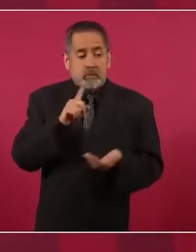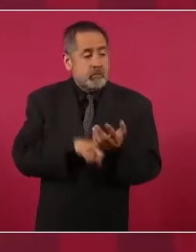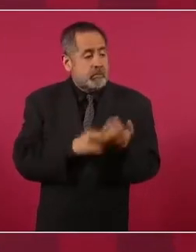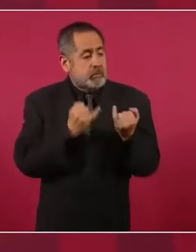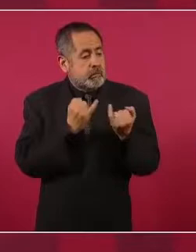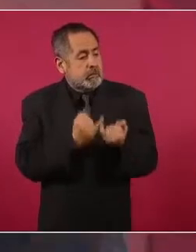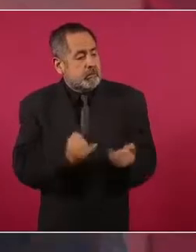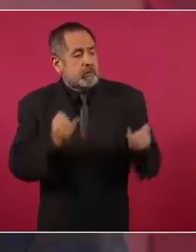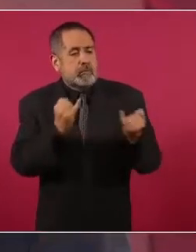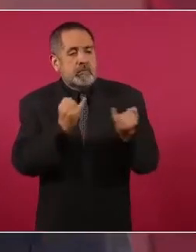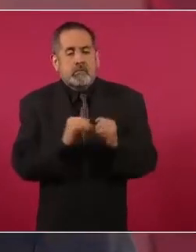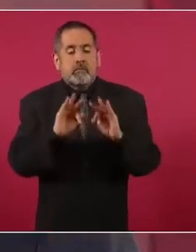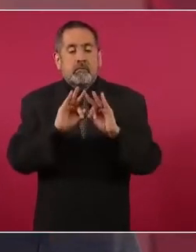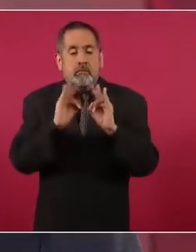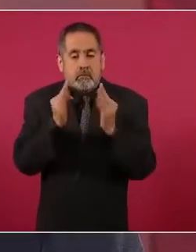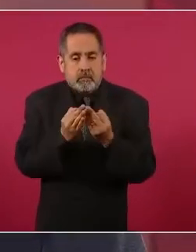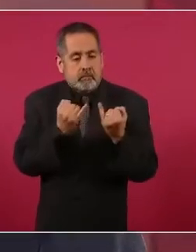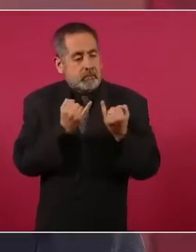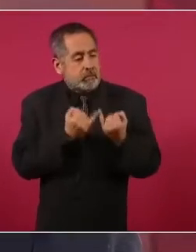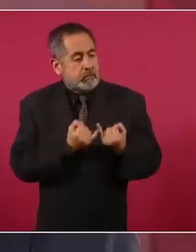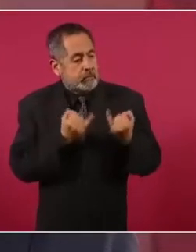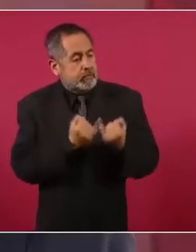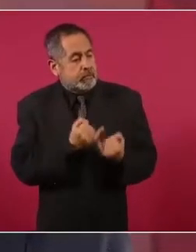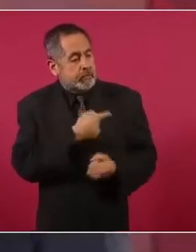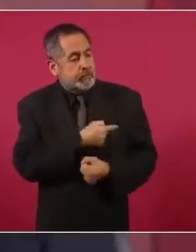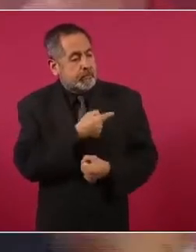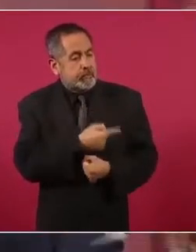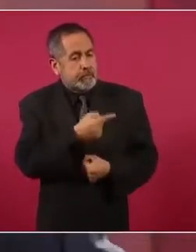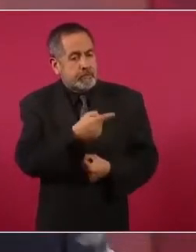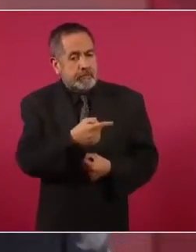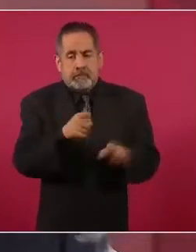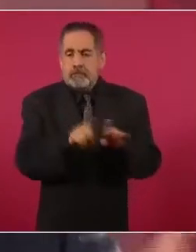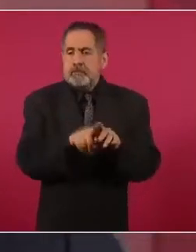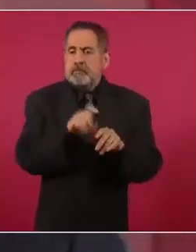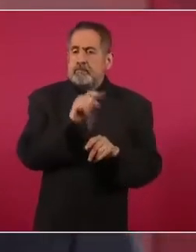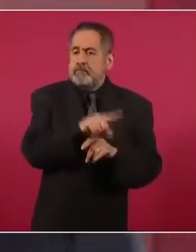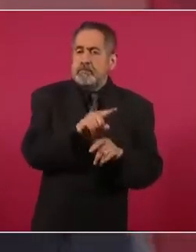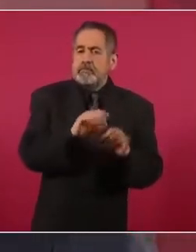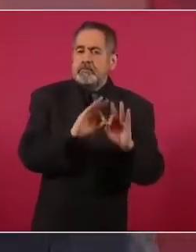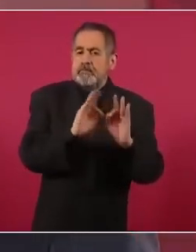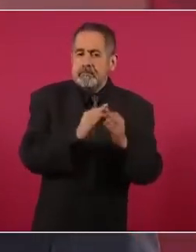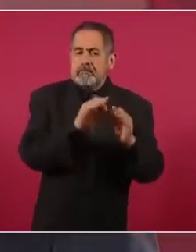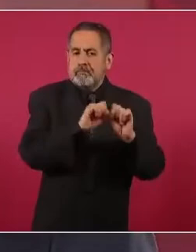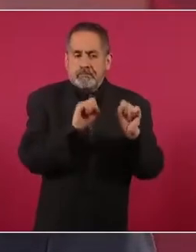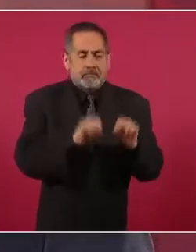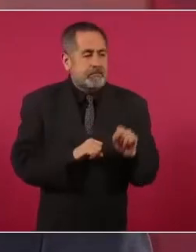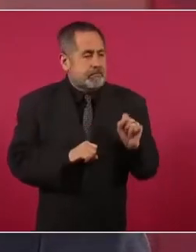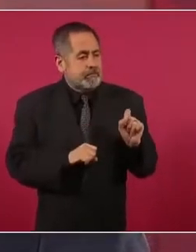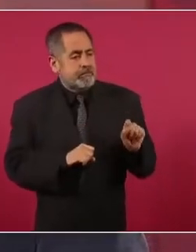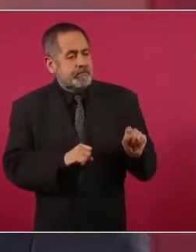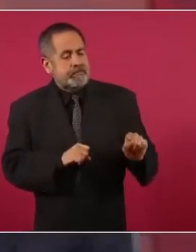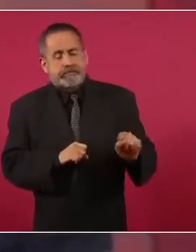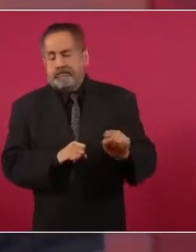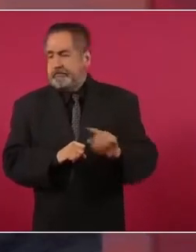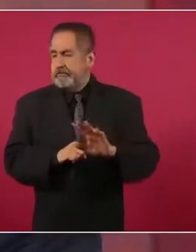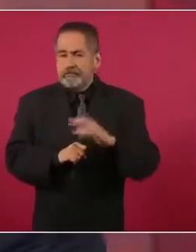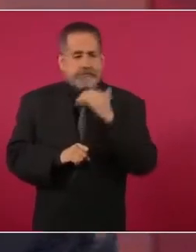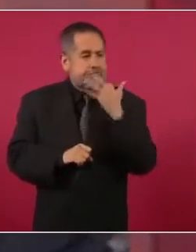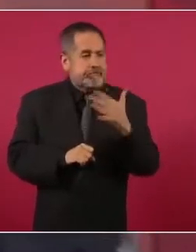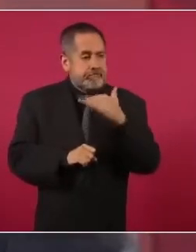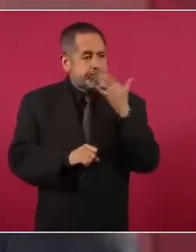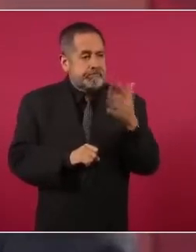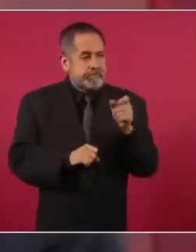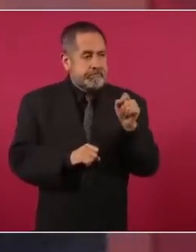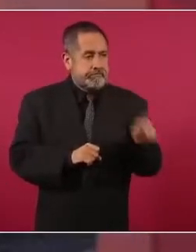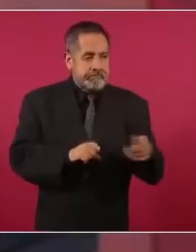este sistema corrupto,